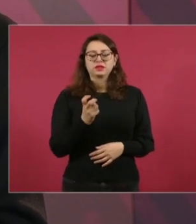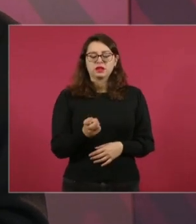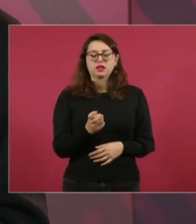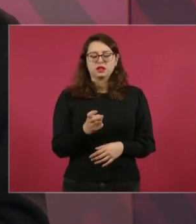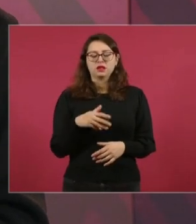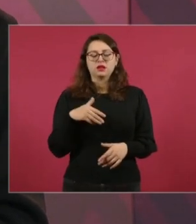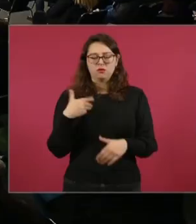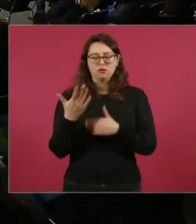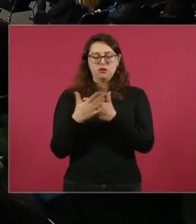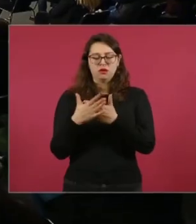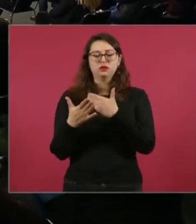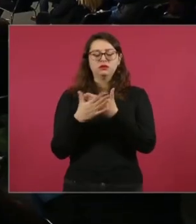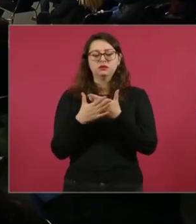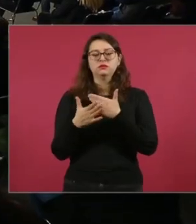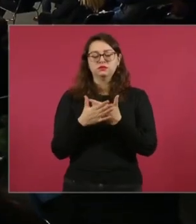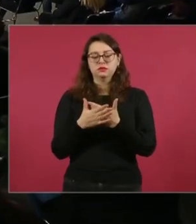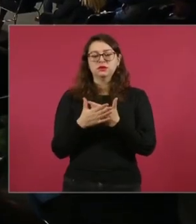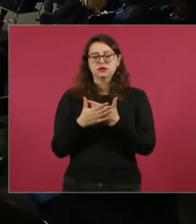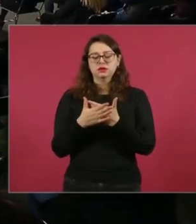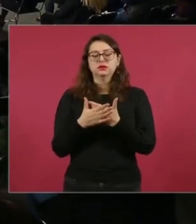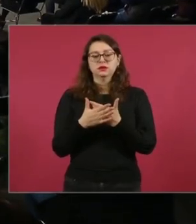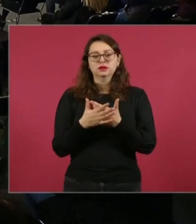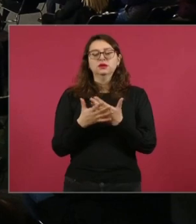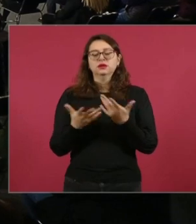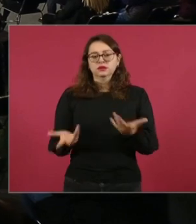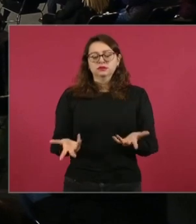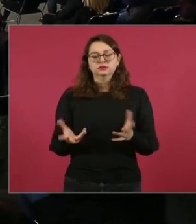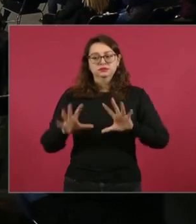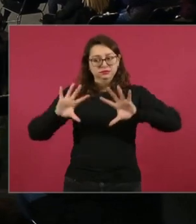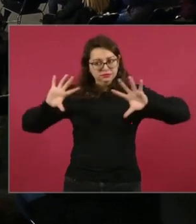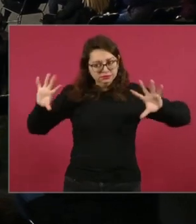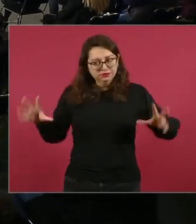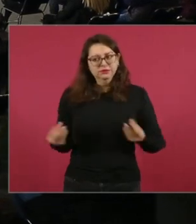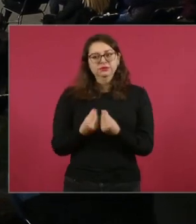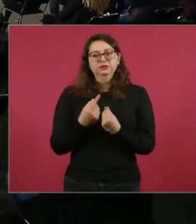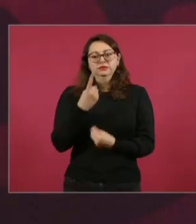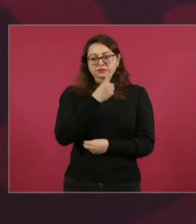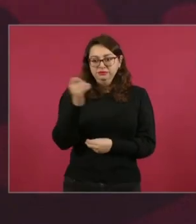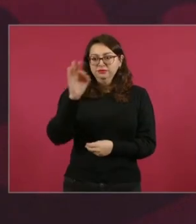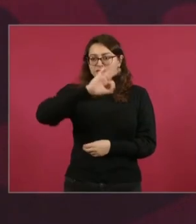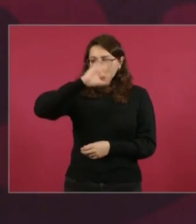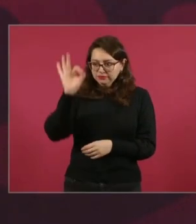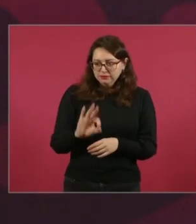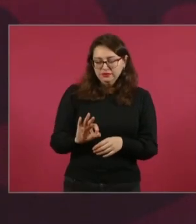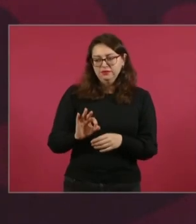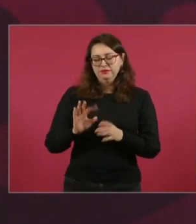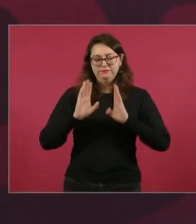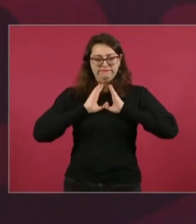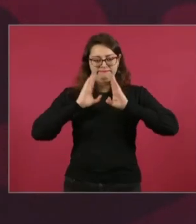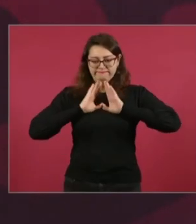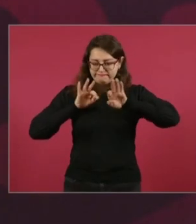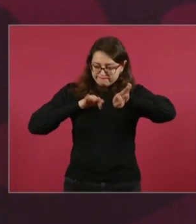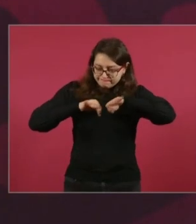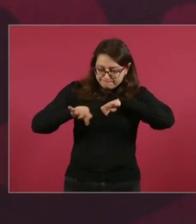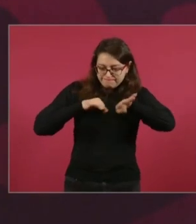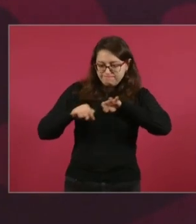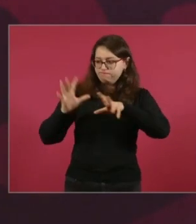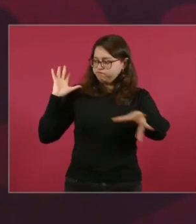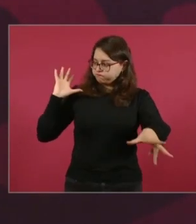nuestro periodo de presentar todo completo. Vamos a